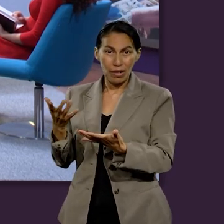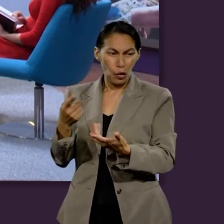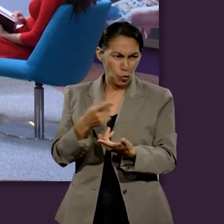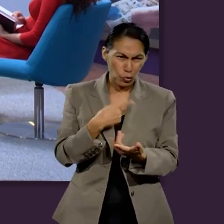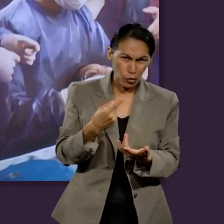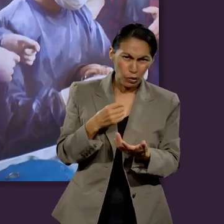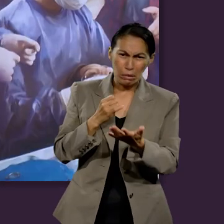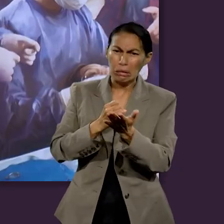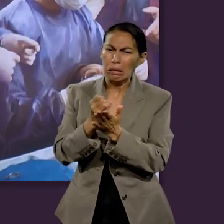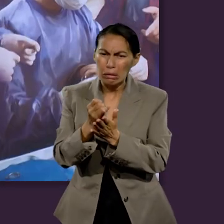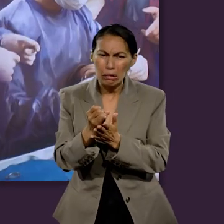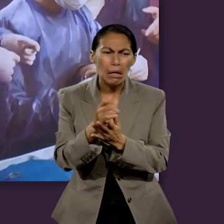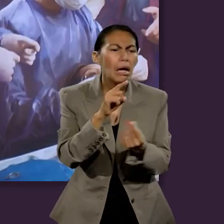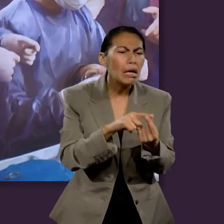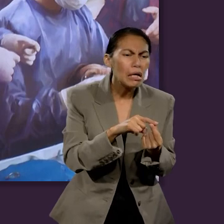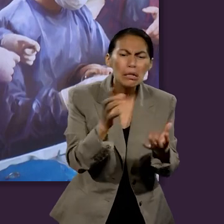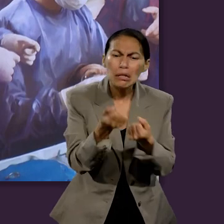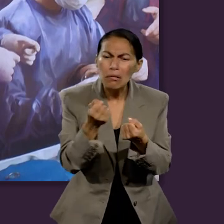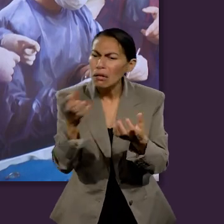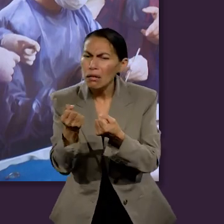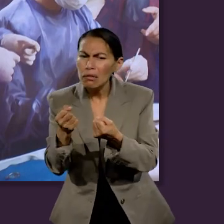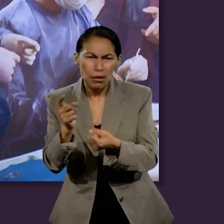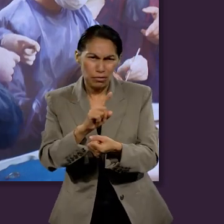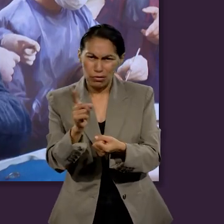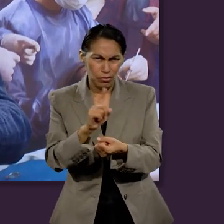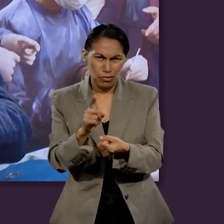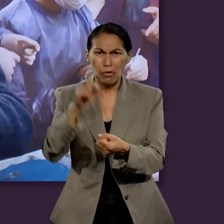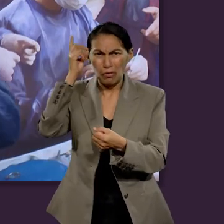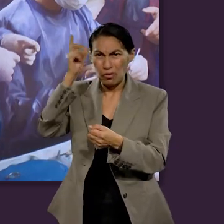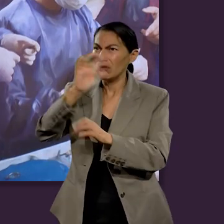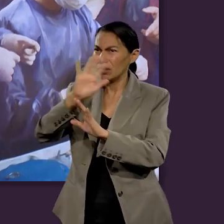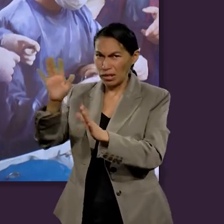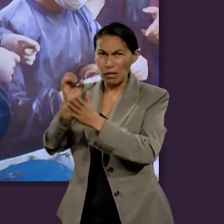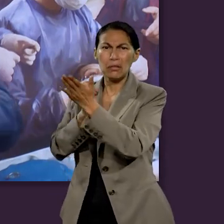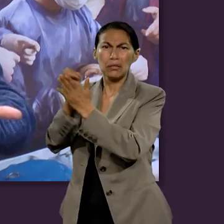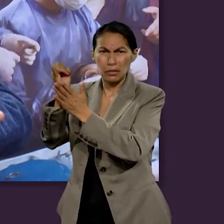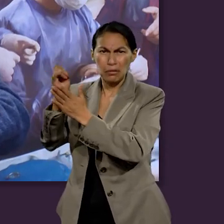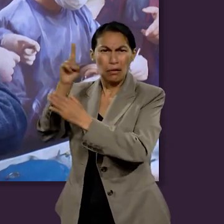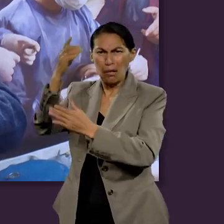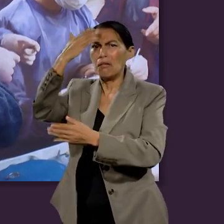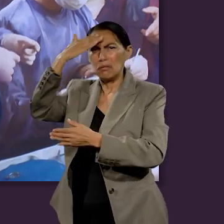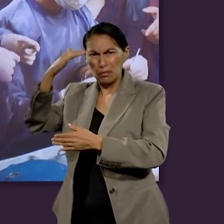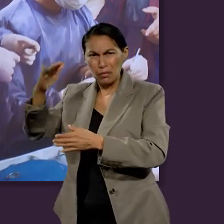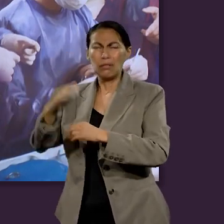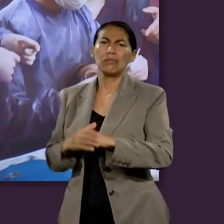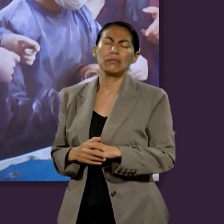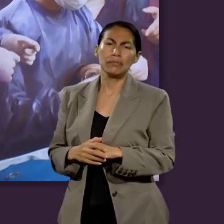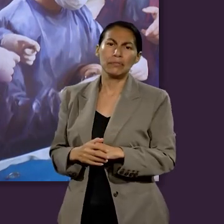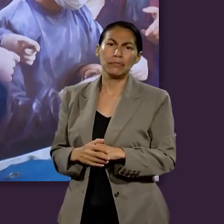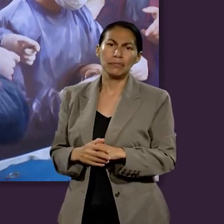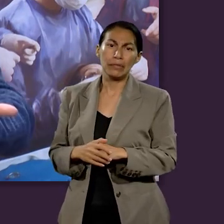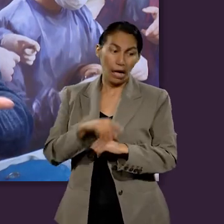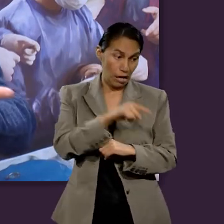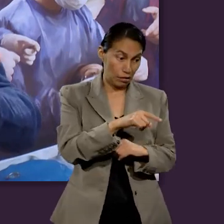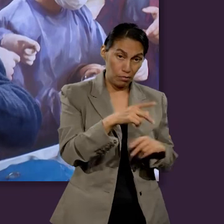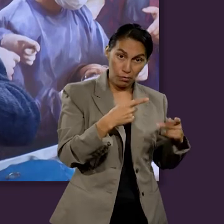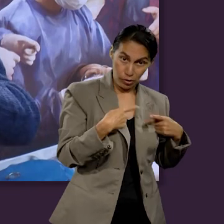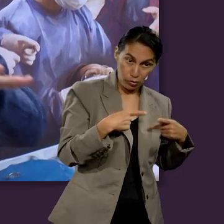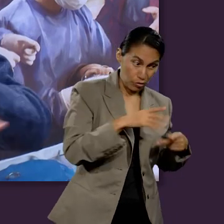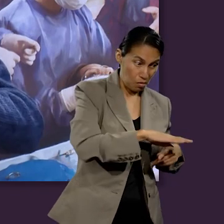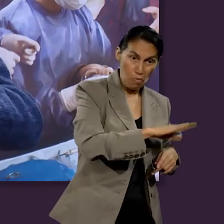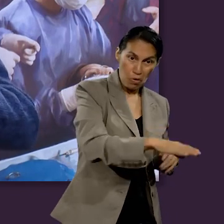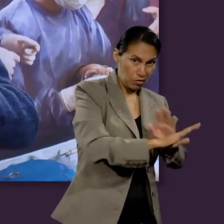profesor Ciprián, no para decidir quién va a salvarse y quién no. Eso ya se decidió. Ya hay alguien en el cielo y ya hay